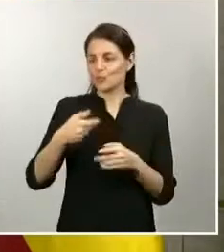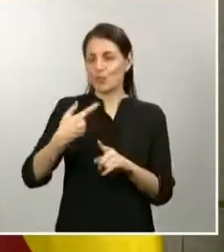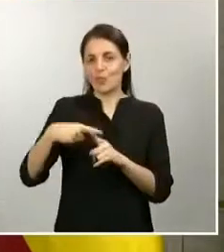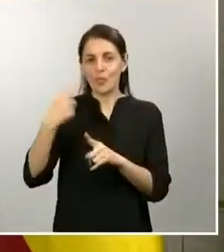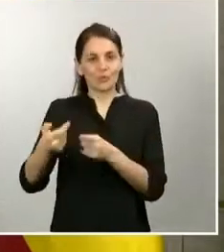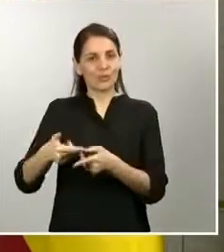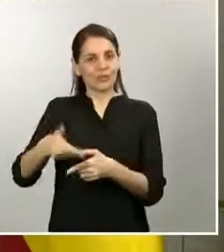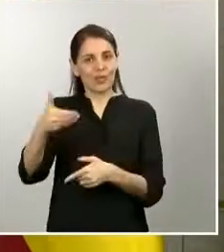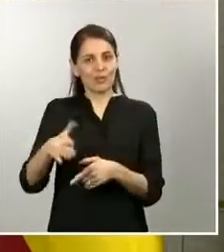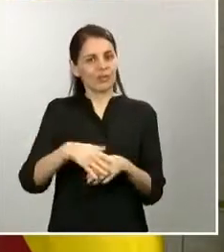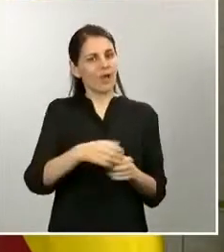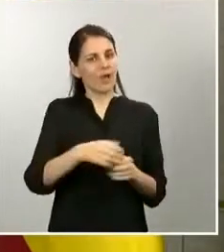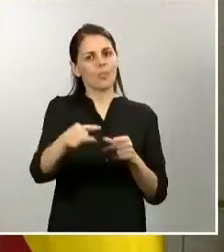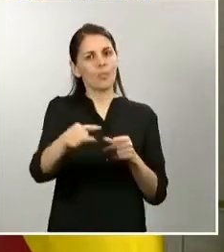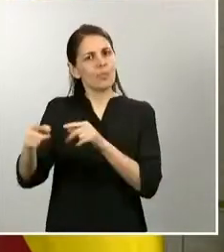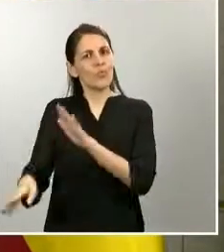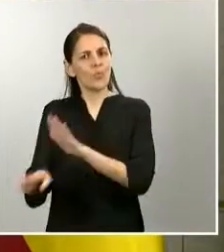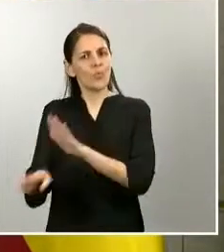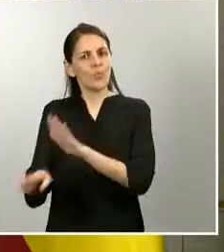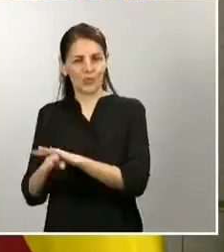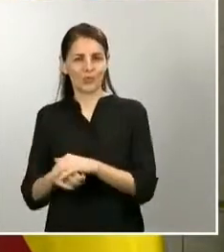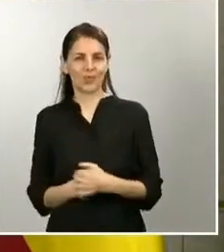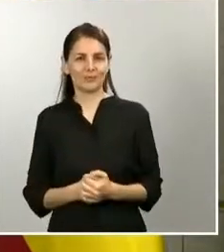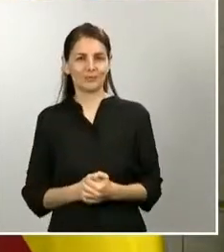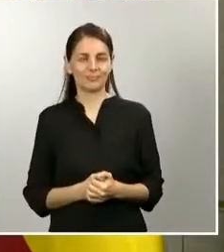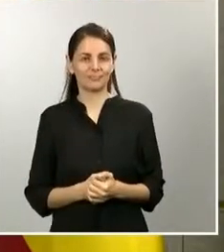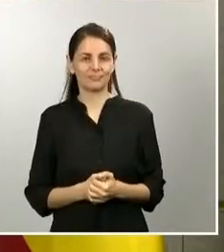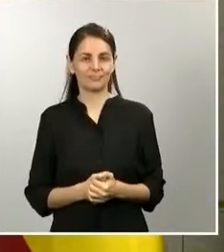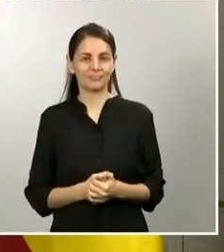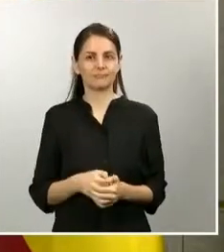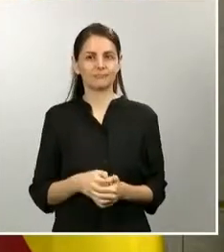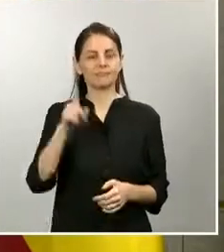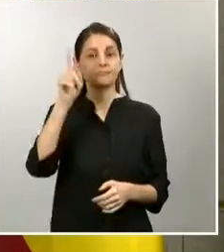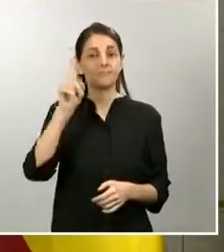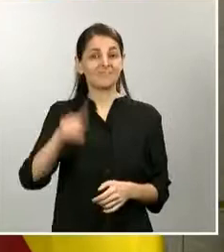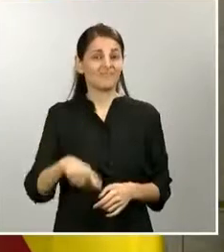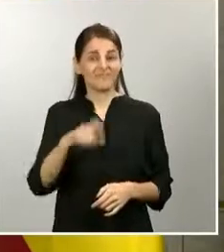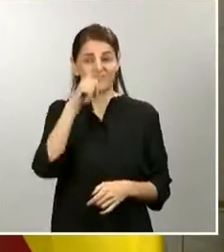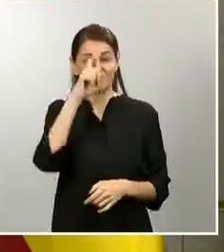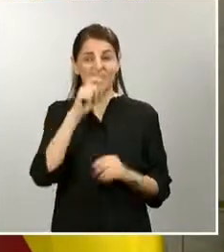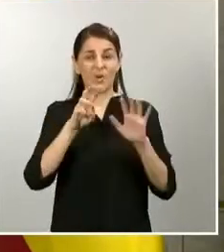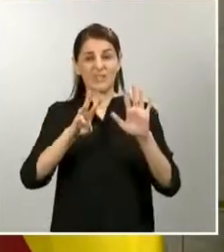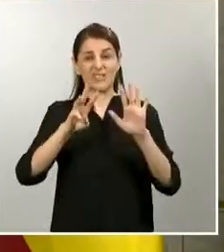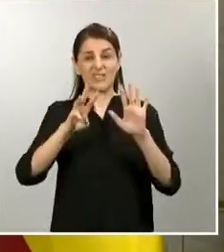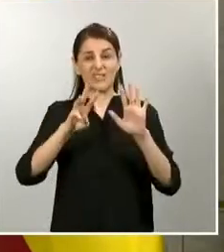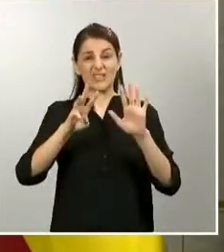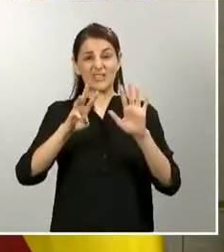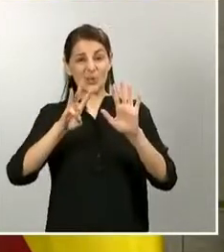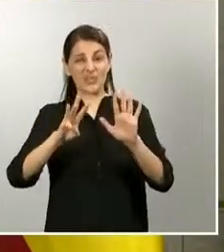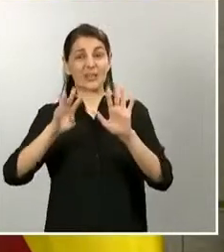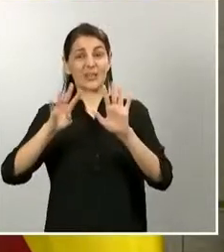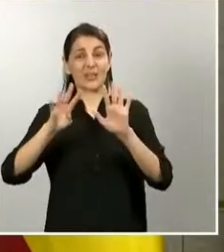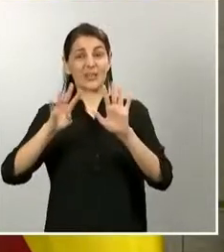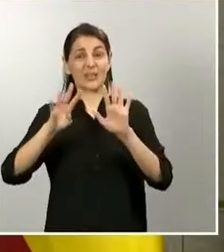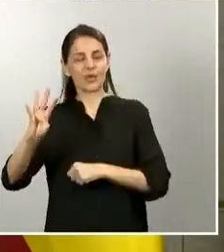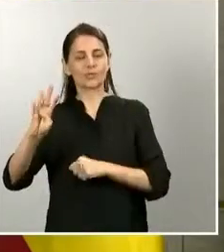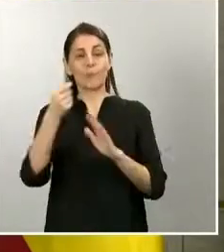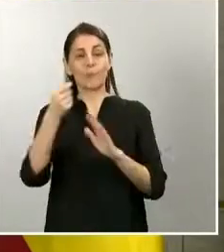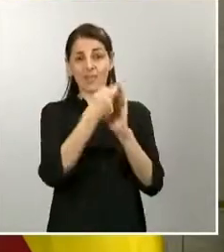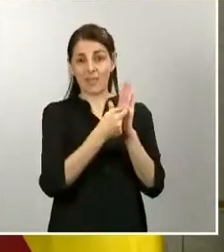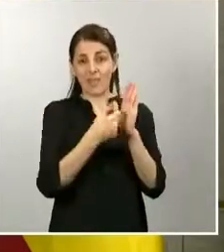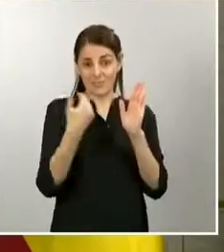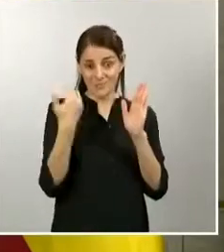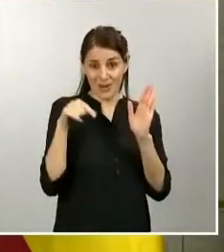Quisiera recordar también las 84 medidas que se han tomado desde el Ministerio de Transportes para garantizar el